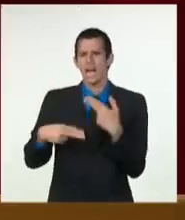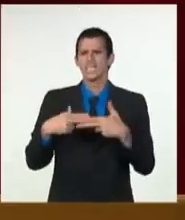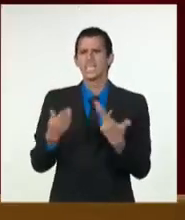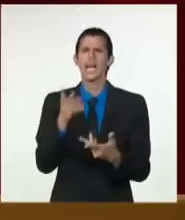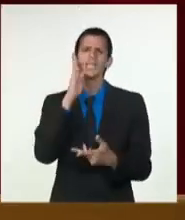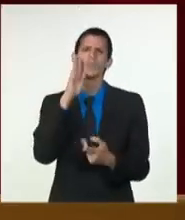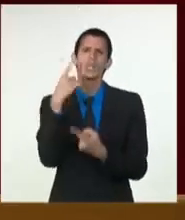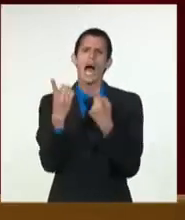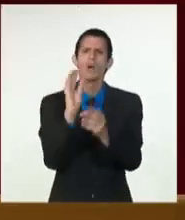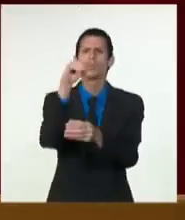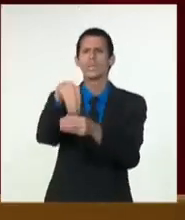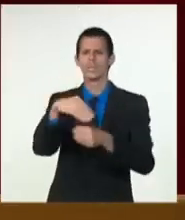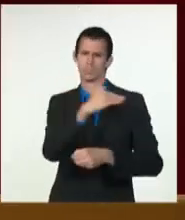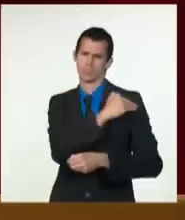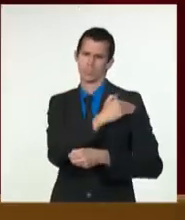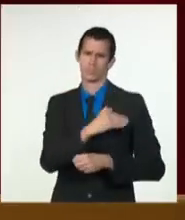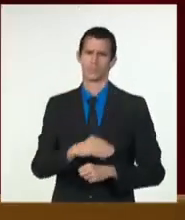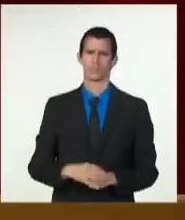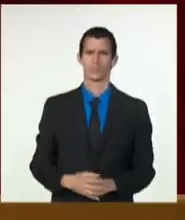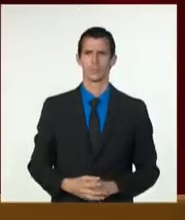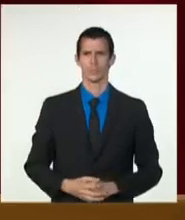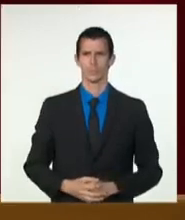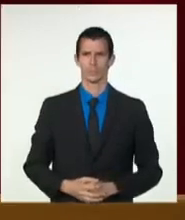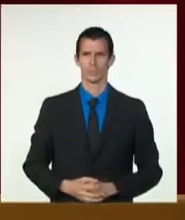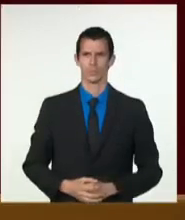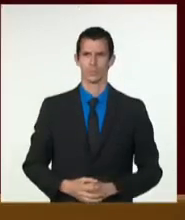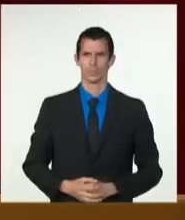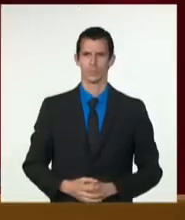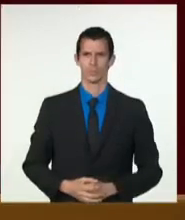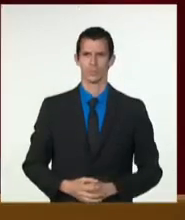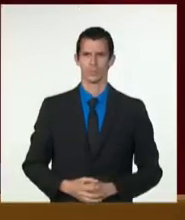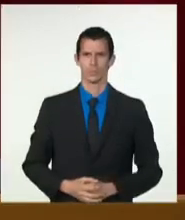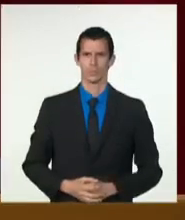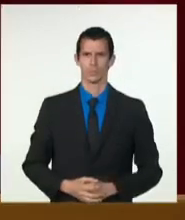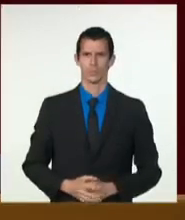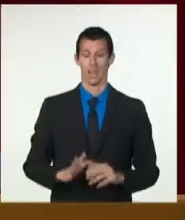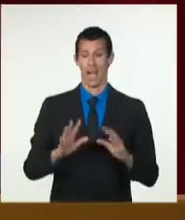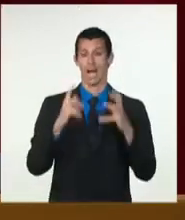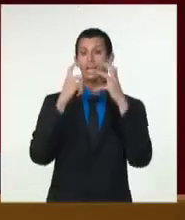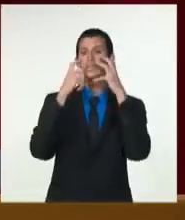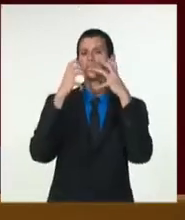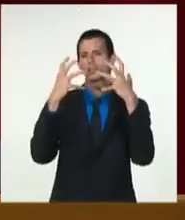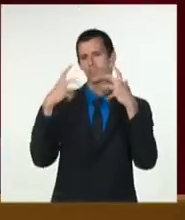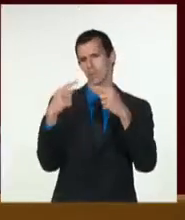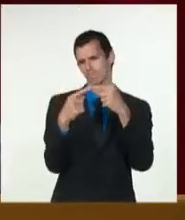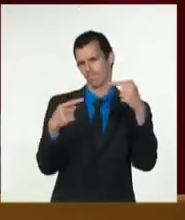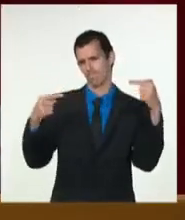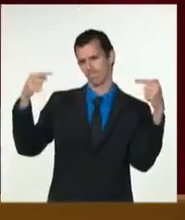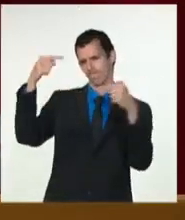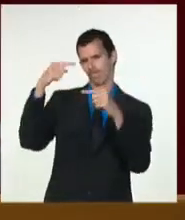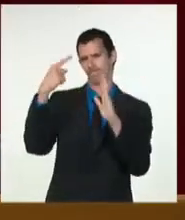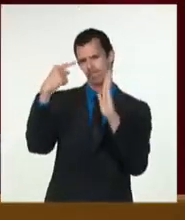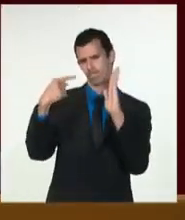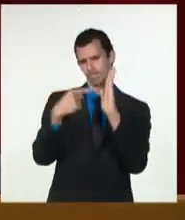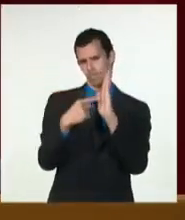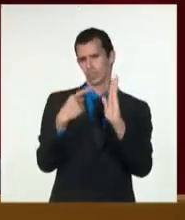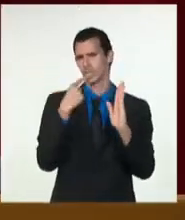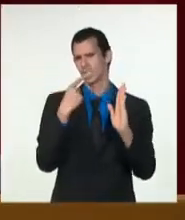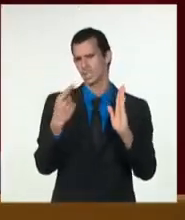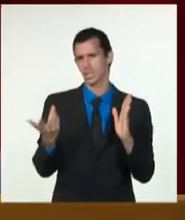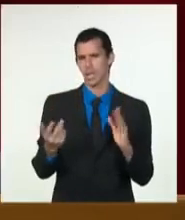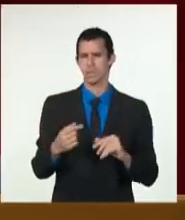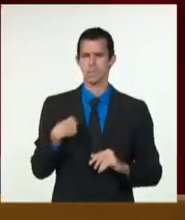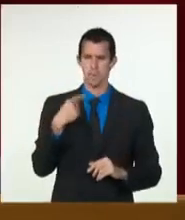de sus atribuciones. Pero lo que más me interesa destacar es el modo en que se presentaron y debatieron,